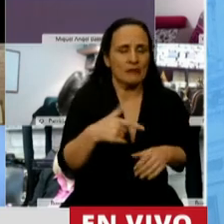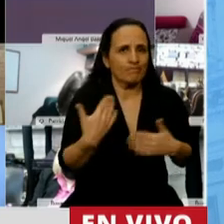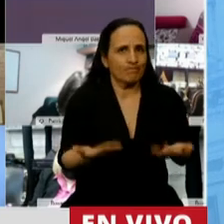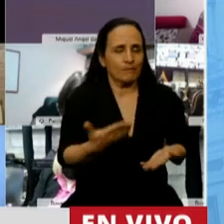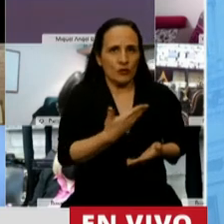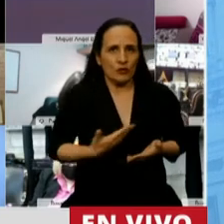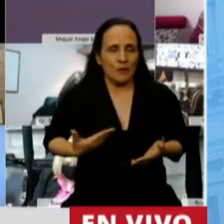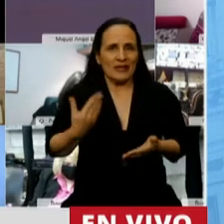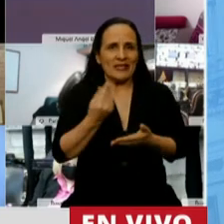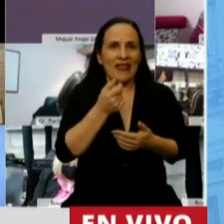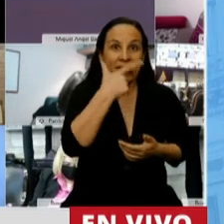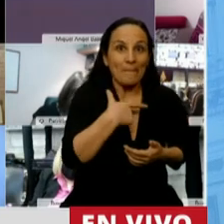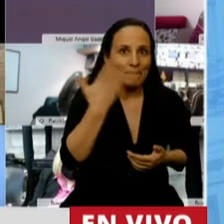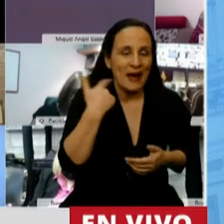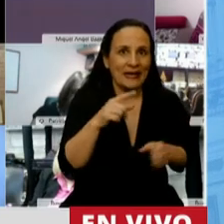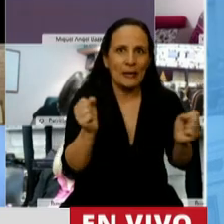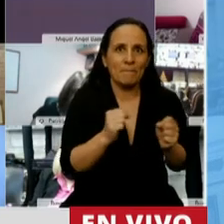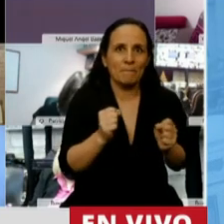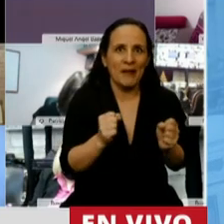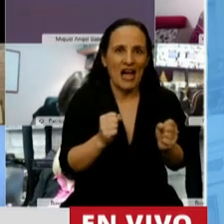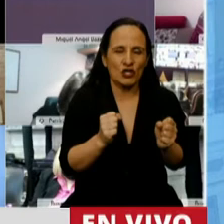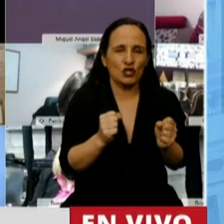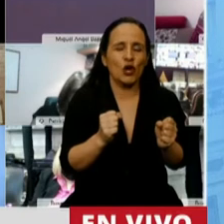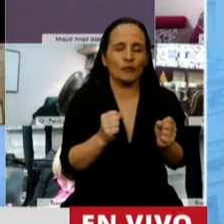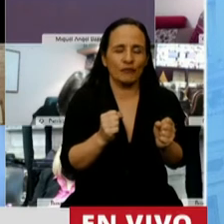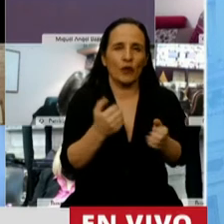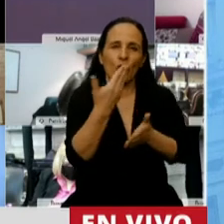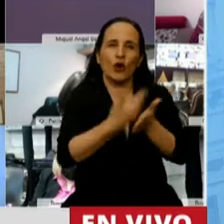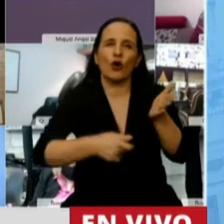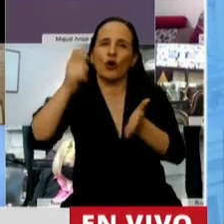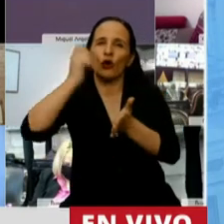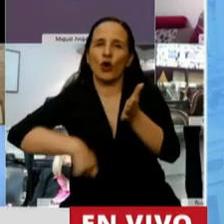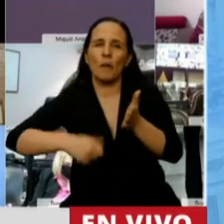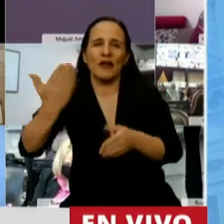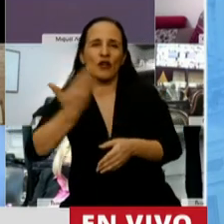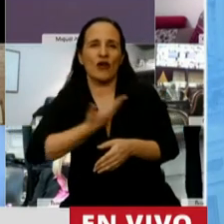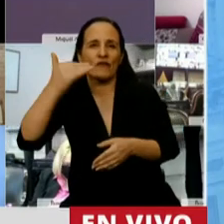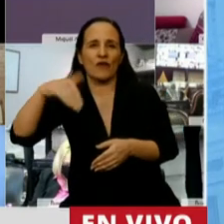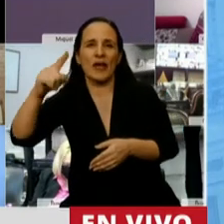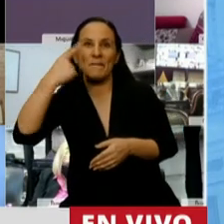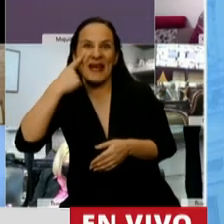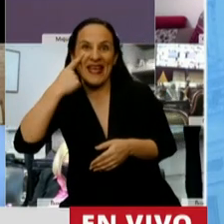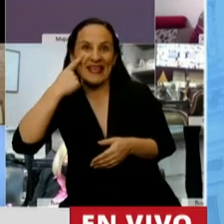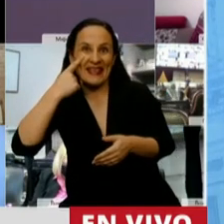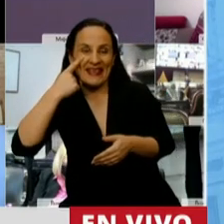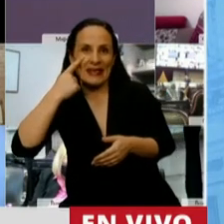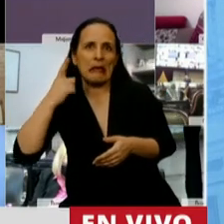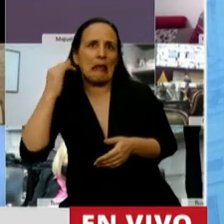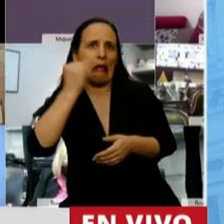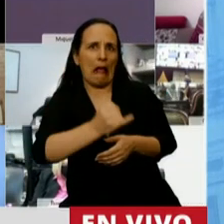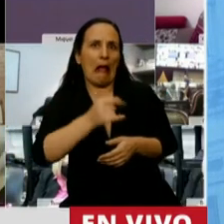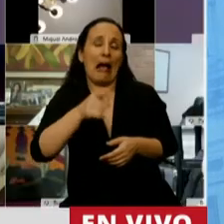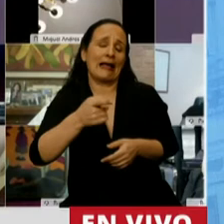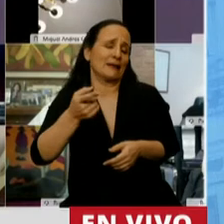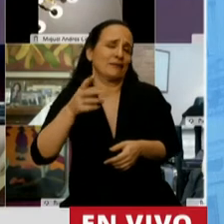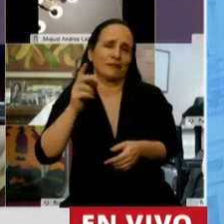Macri mostró el convenio con el Fondo Monetario, dio a conocer y después de ahí el